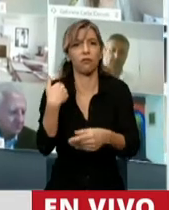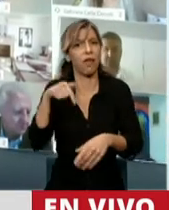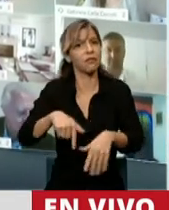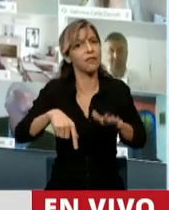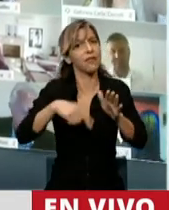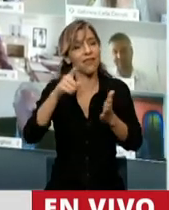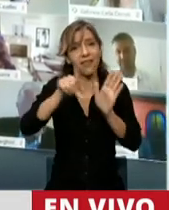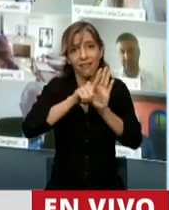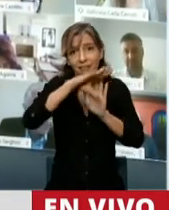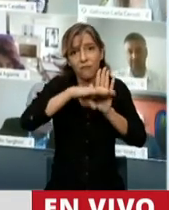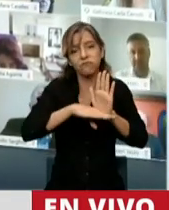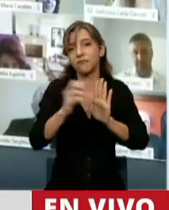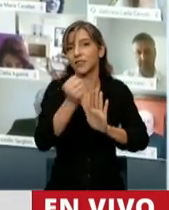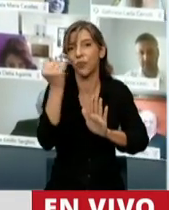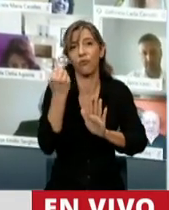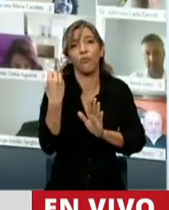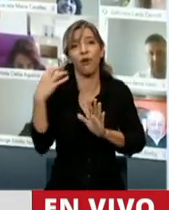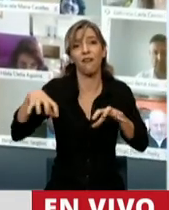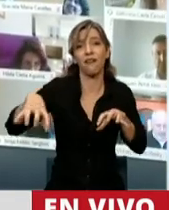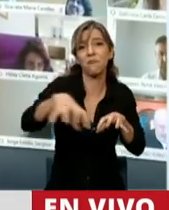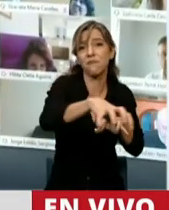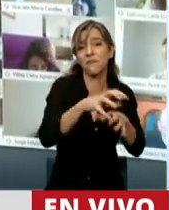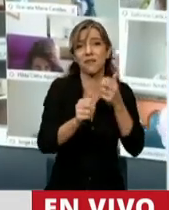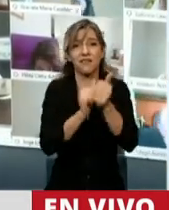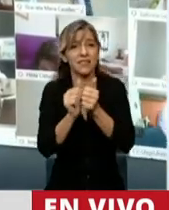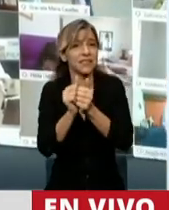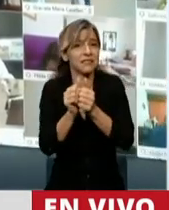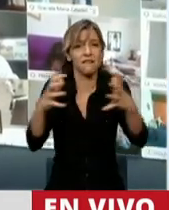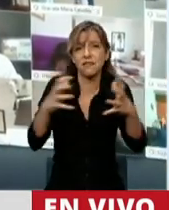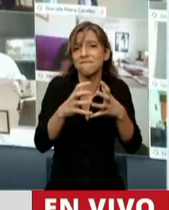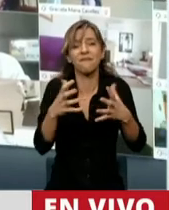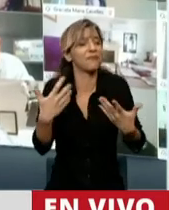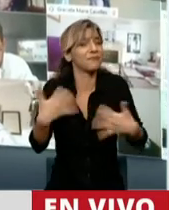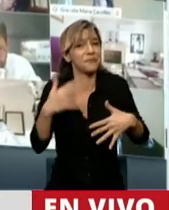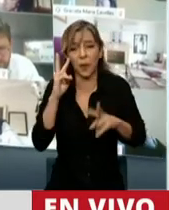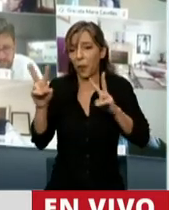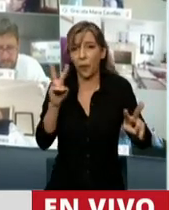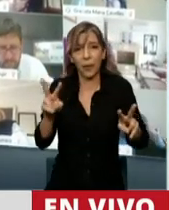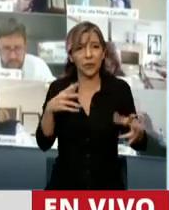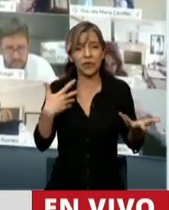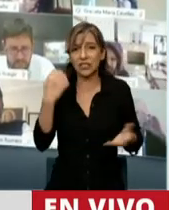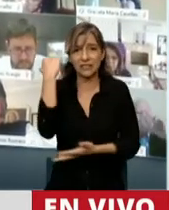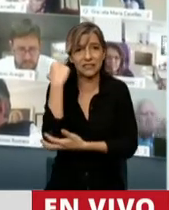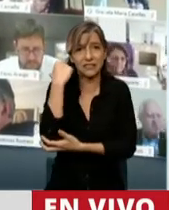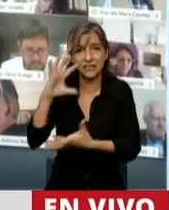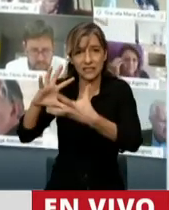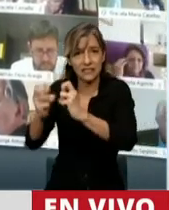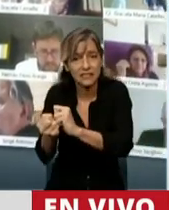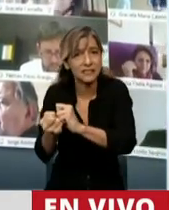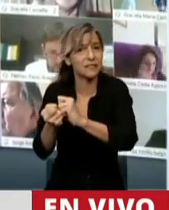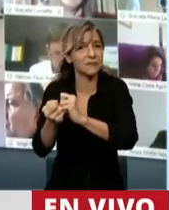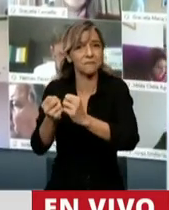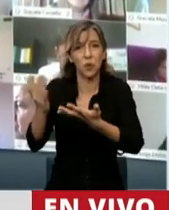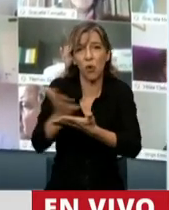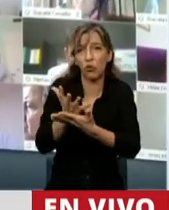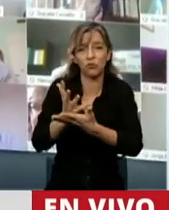Cada vez son más las pequeñas y medianas empresas que se ven desequilibrados en su economía, destruida su actividad y que se